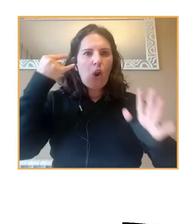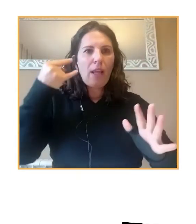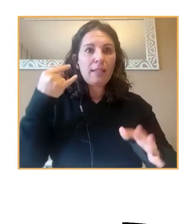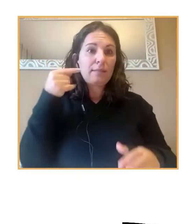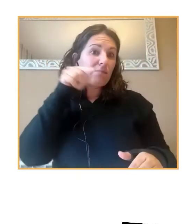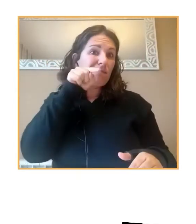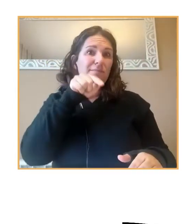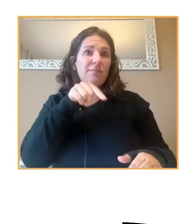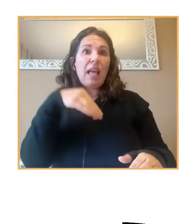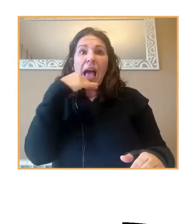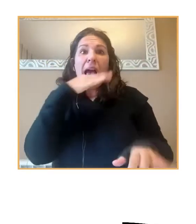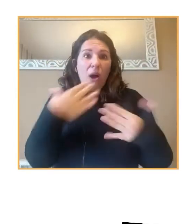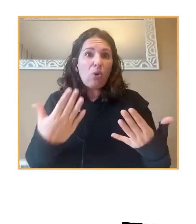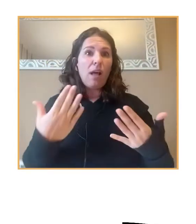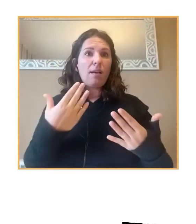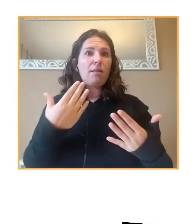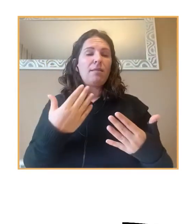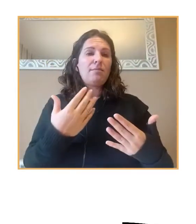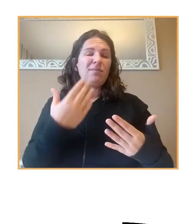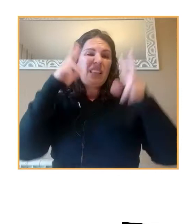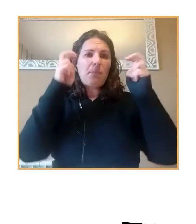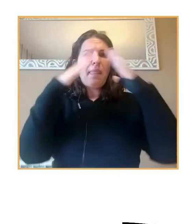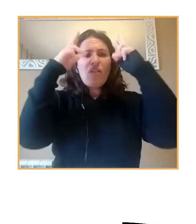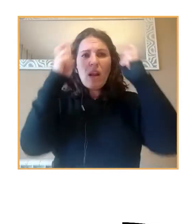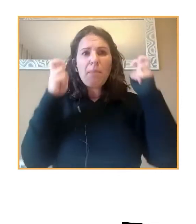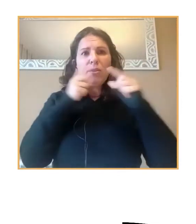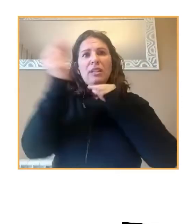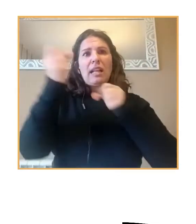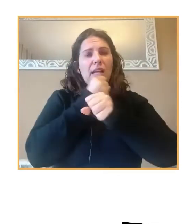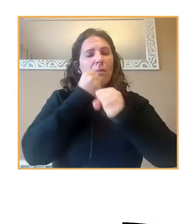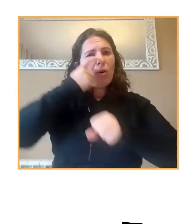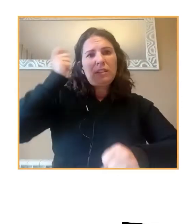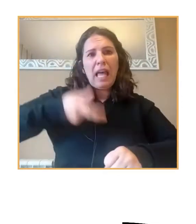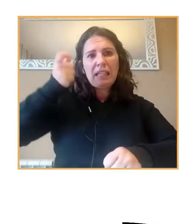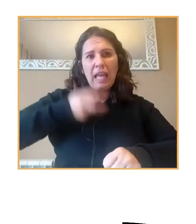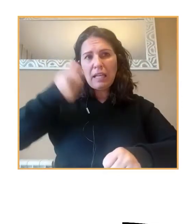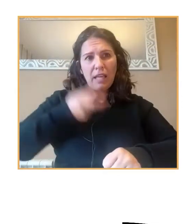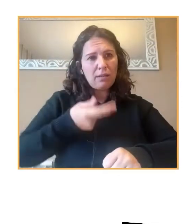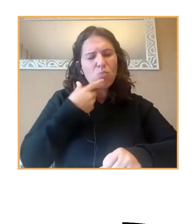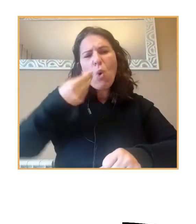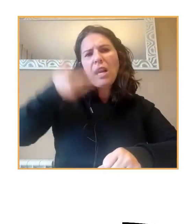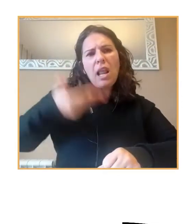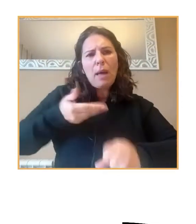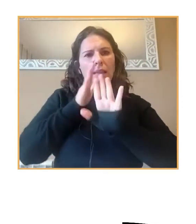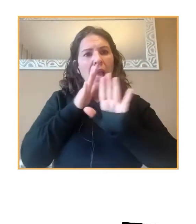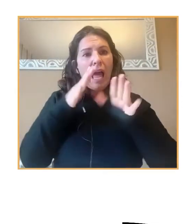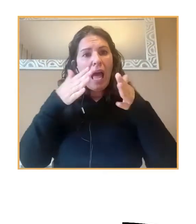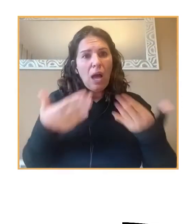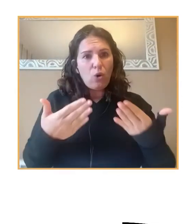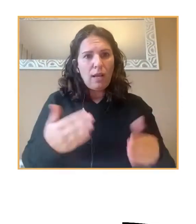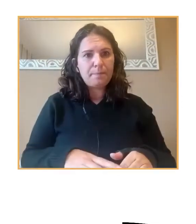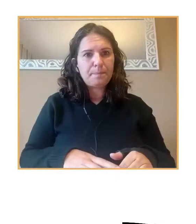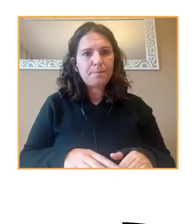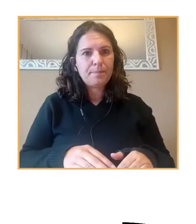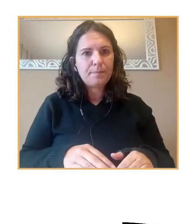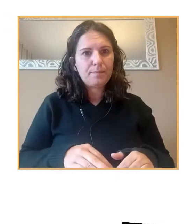Algo que nos estamos afrontando con el tema del confinamiento y el teletrabajo de manera, bueno, en fin, que es muy relevante en estos momentos aún más. Y